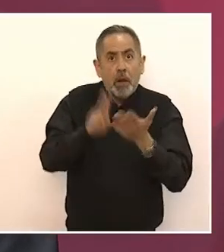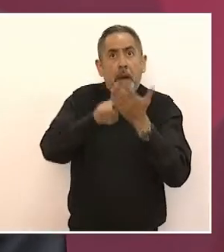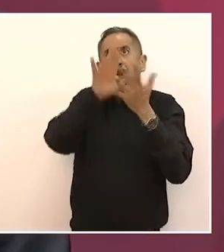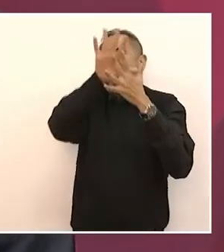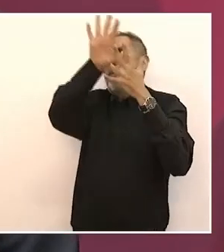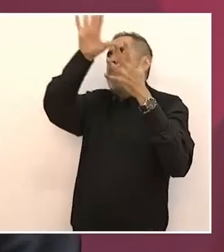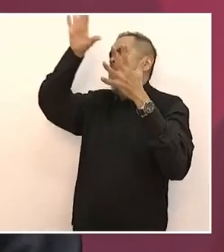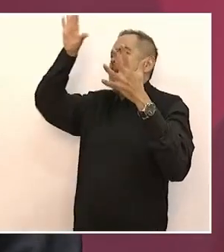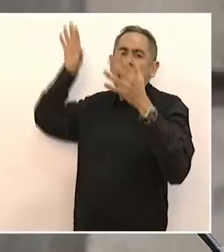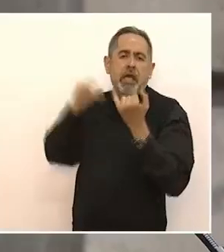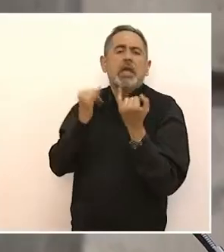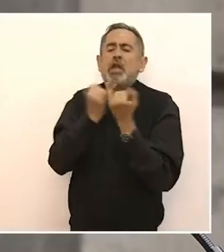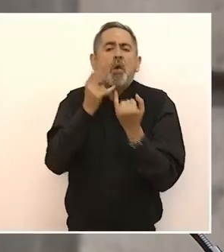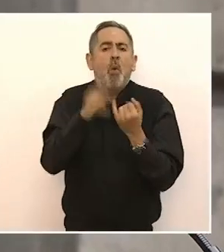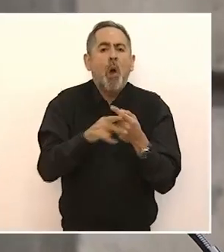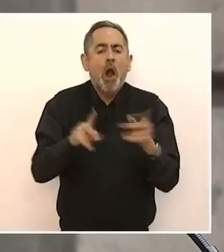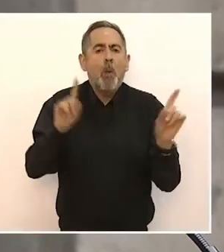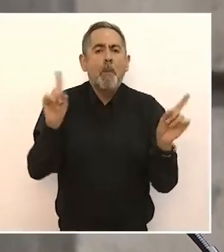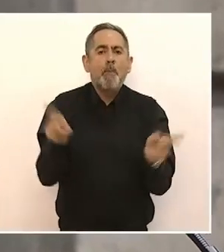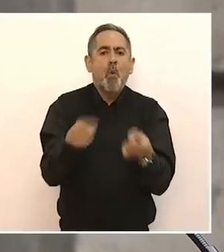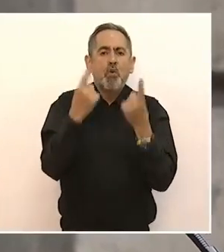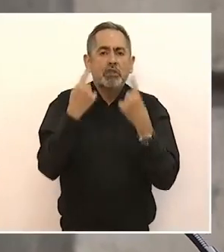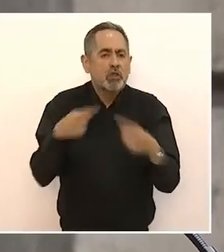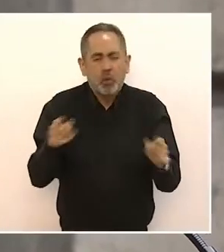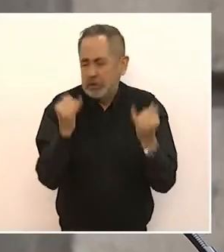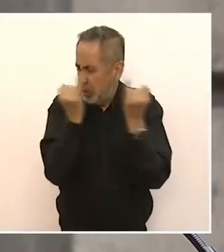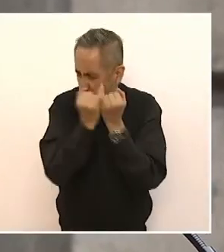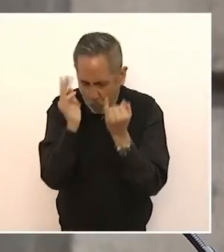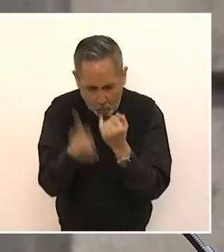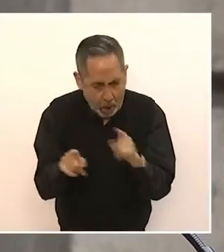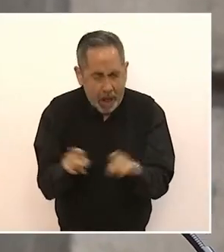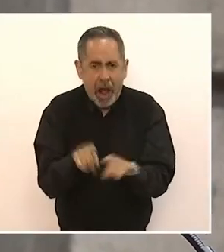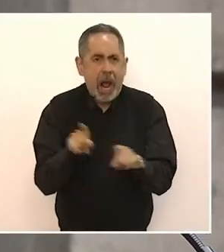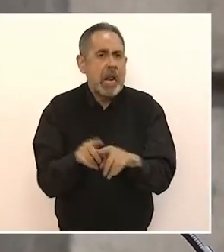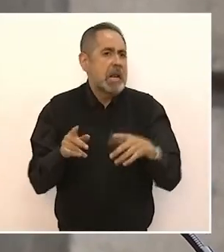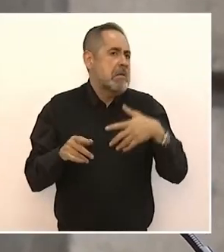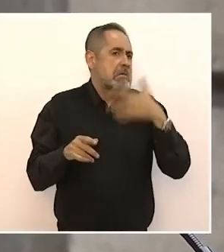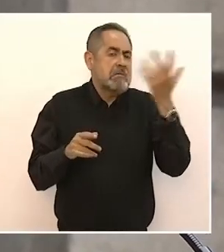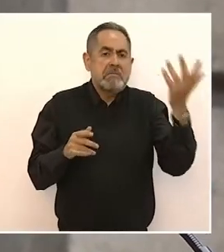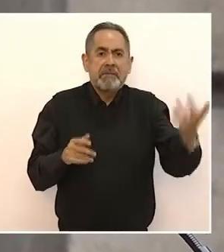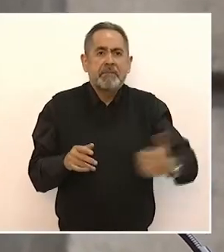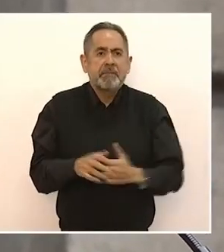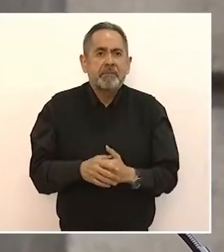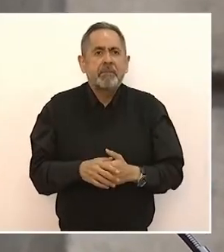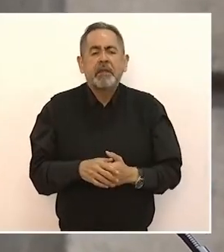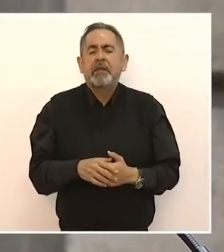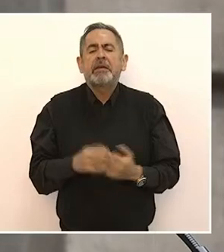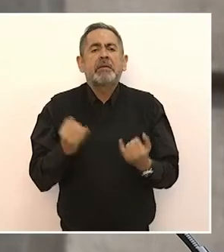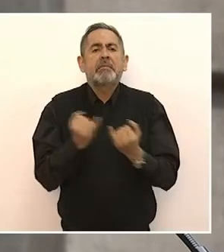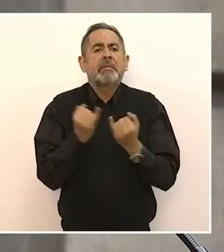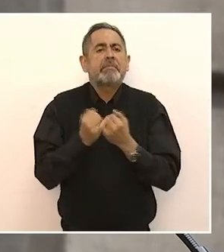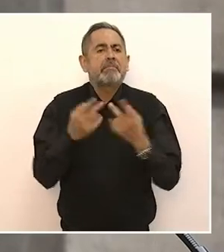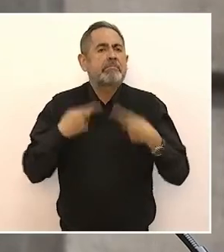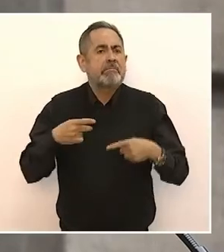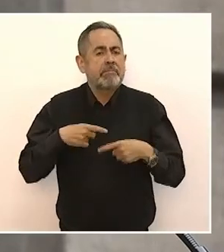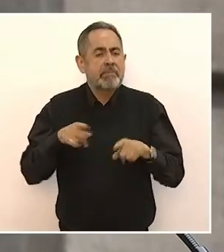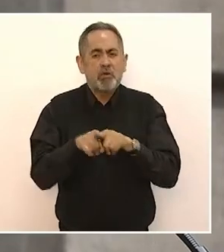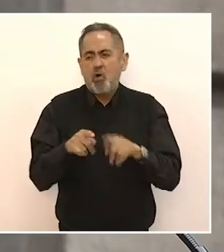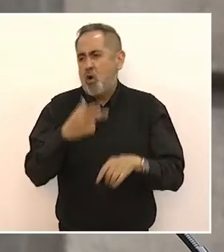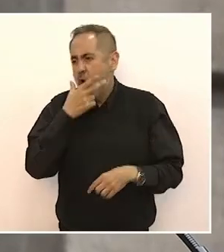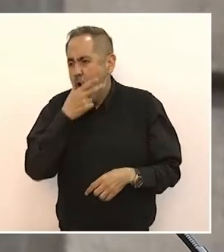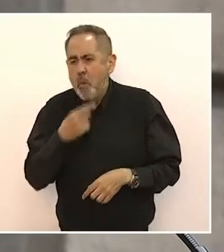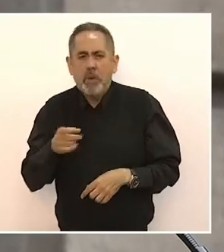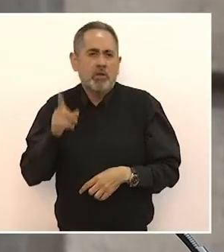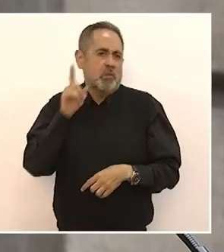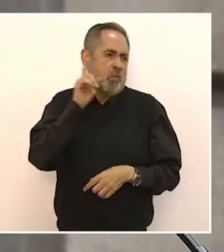músicos, como los creadores, mujeres, hombres,